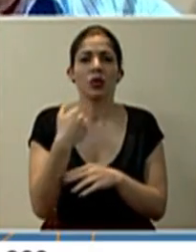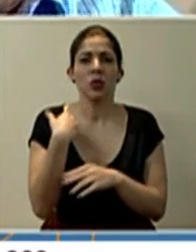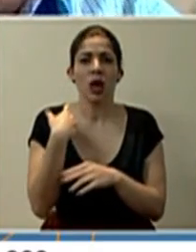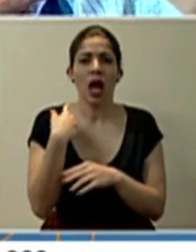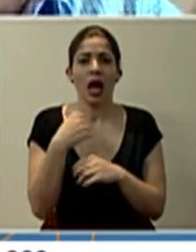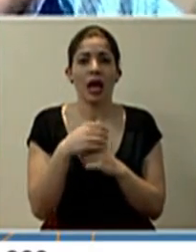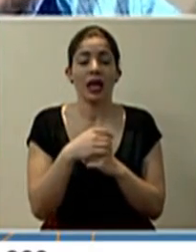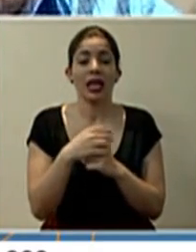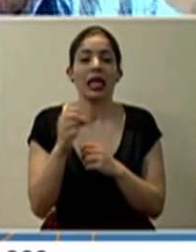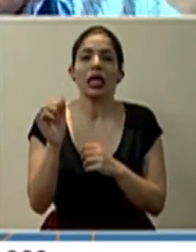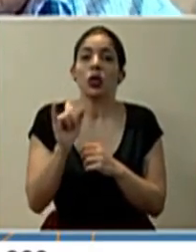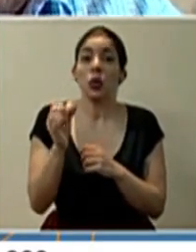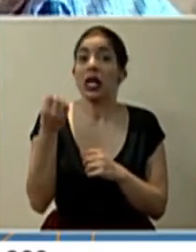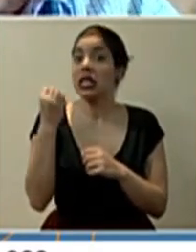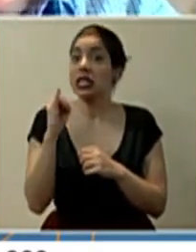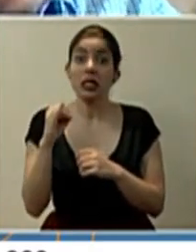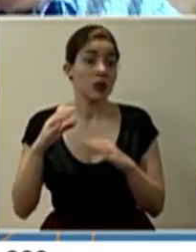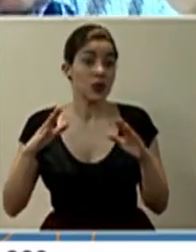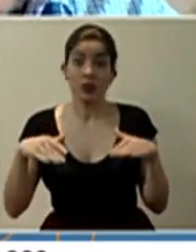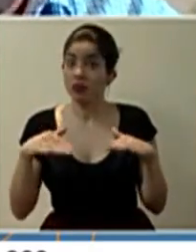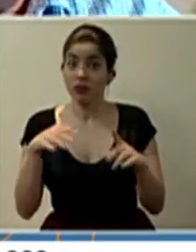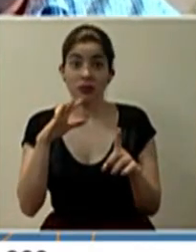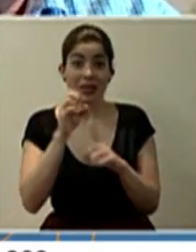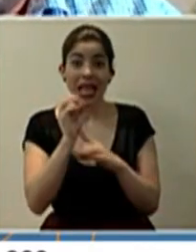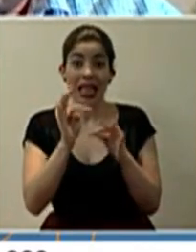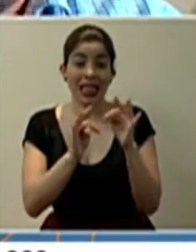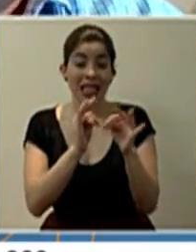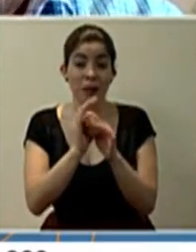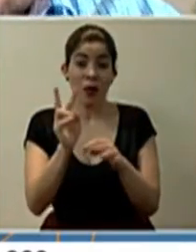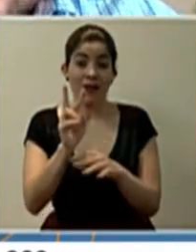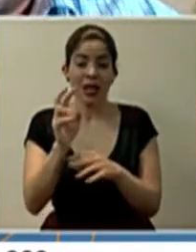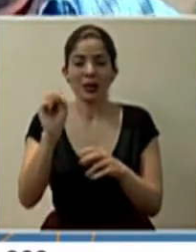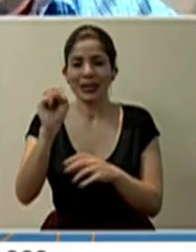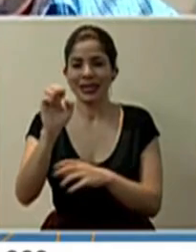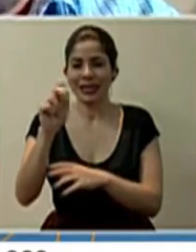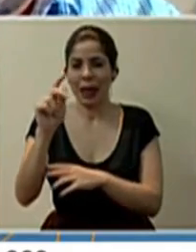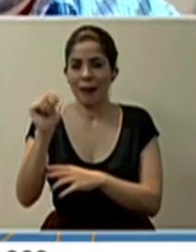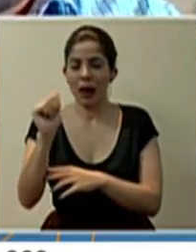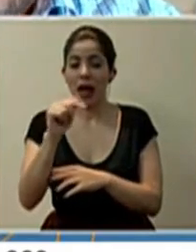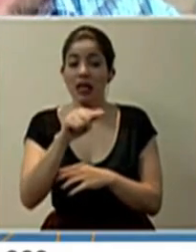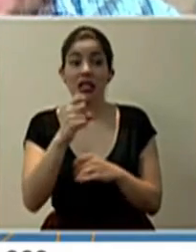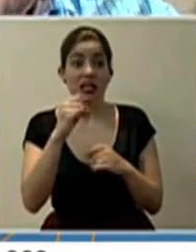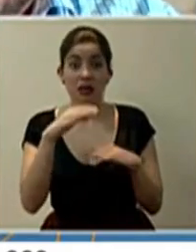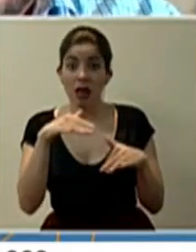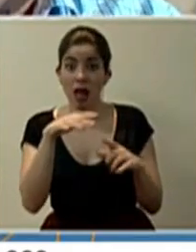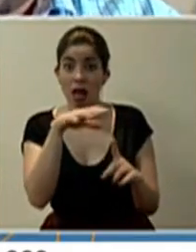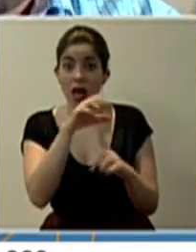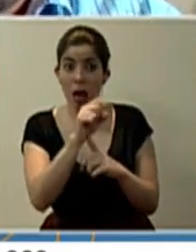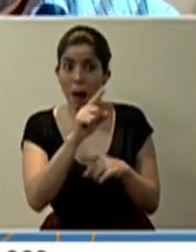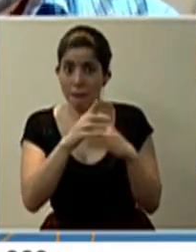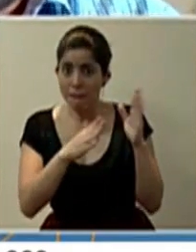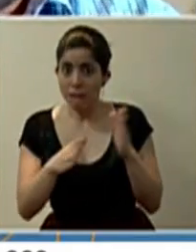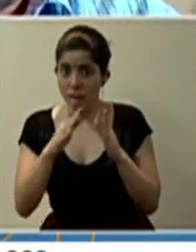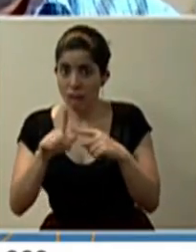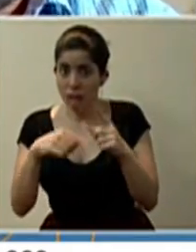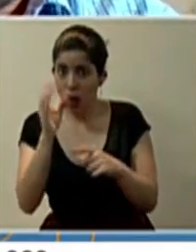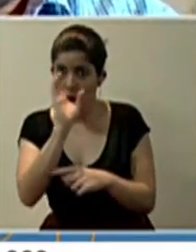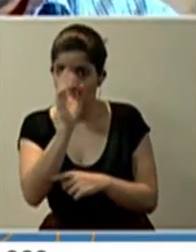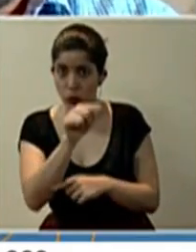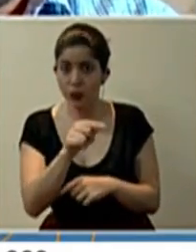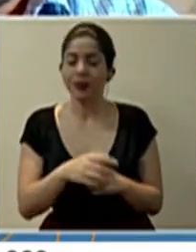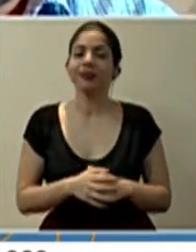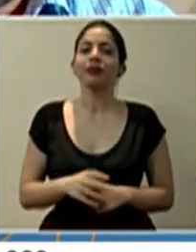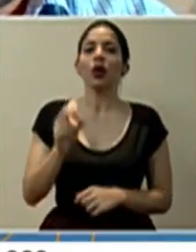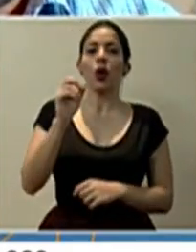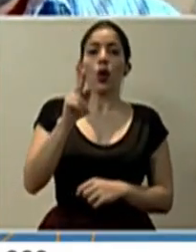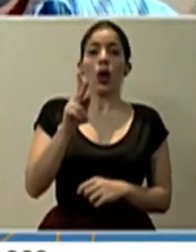Y si igual, si no han determinado o no han hecho alguna prueba, si estarían por determinar eso. Ok,